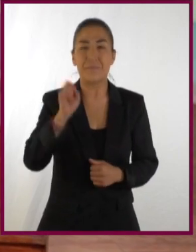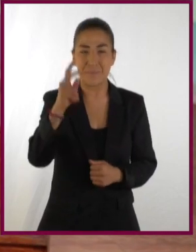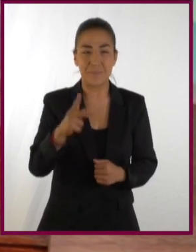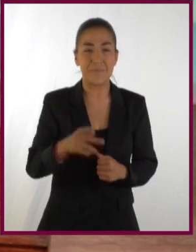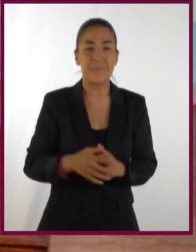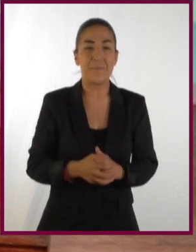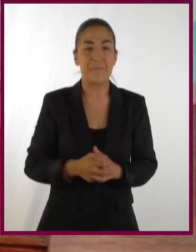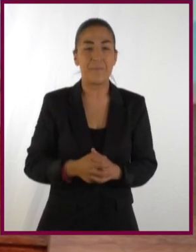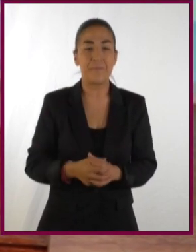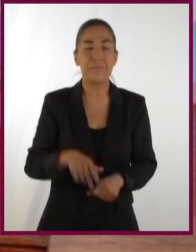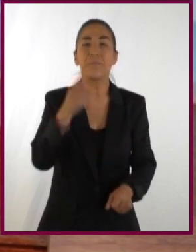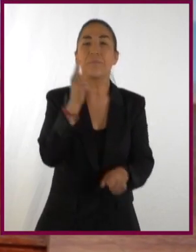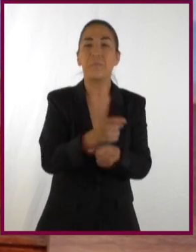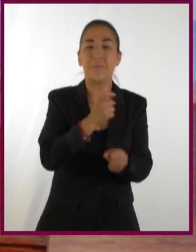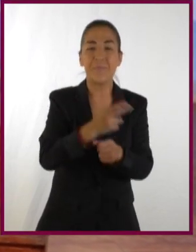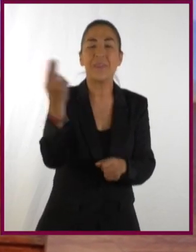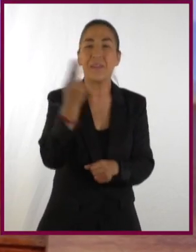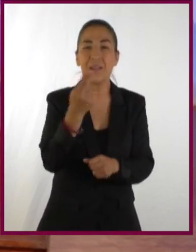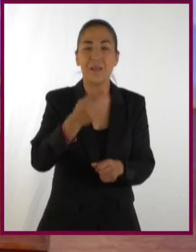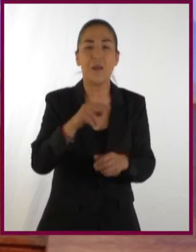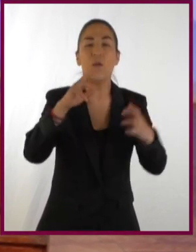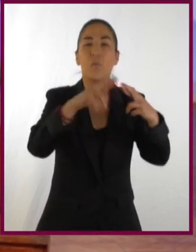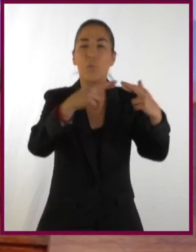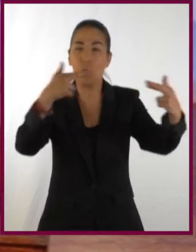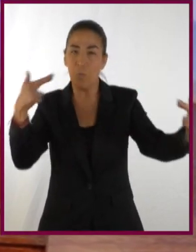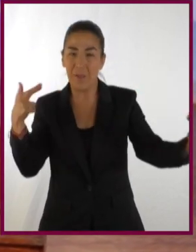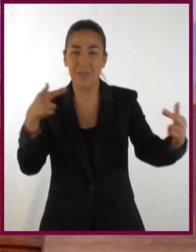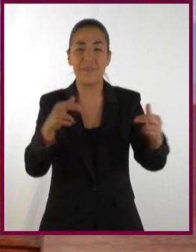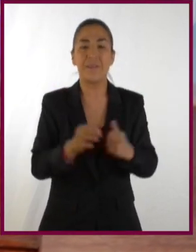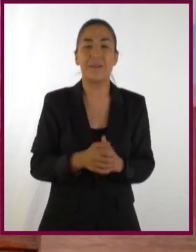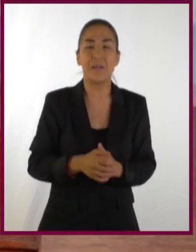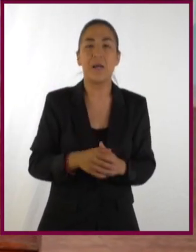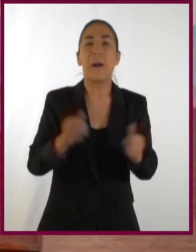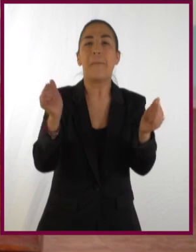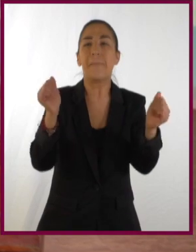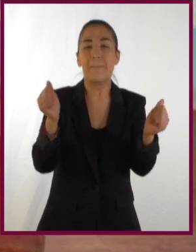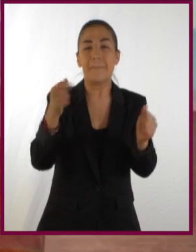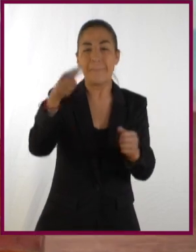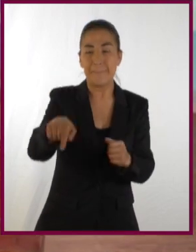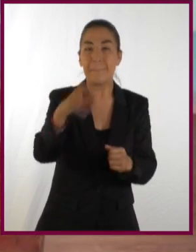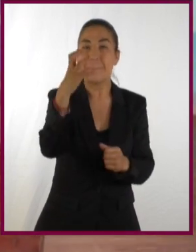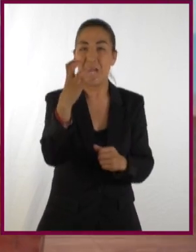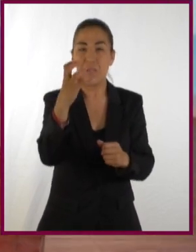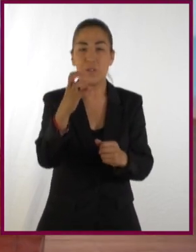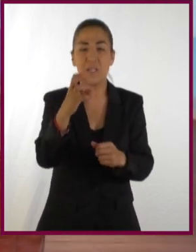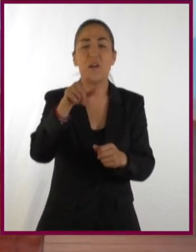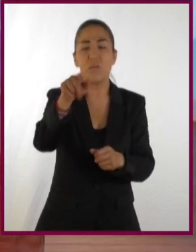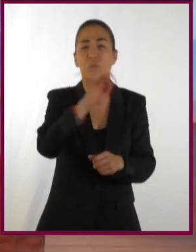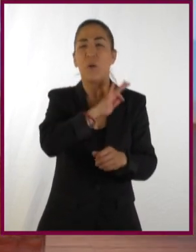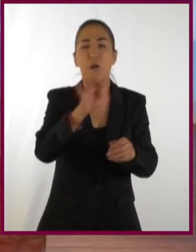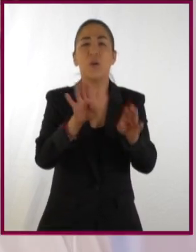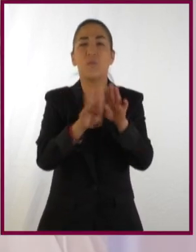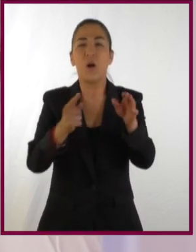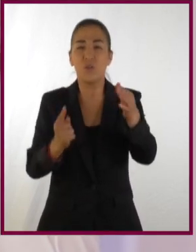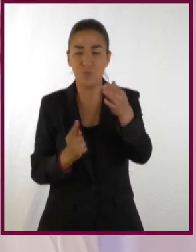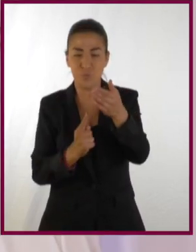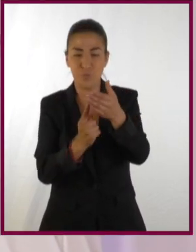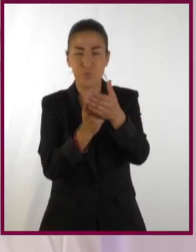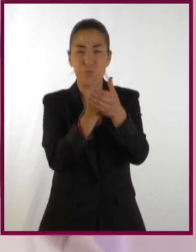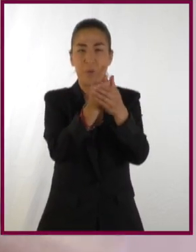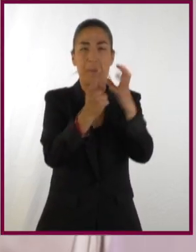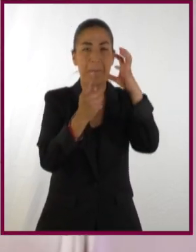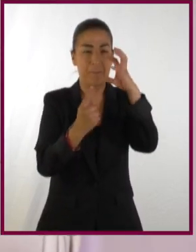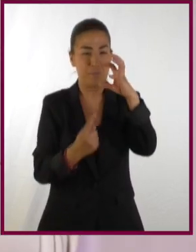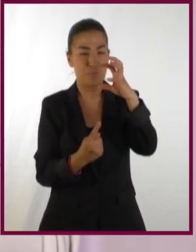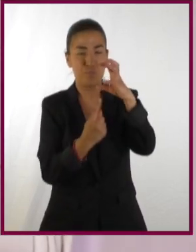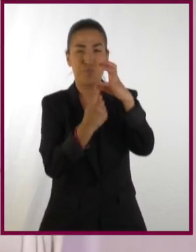a pegar en la cabeza. Ok. ¿Sale? Bueno, primero necesitamos una cuerda o hilo amarrado a una pelota. Puedes